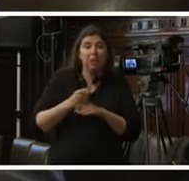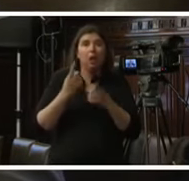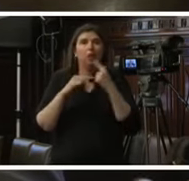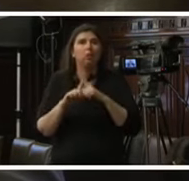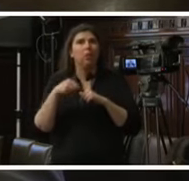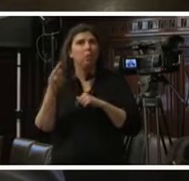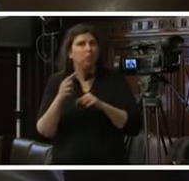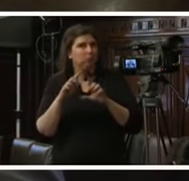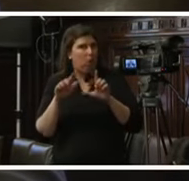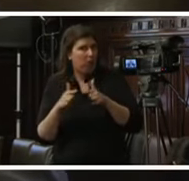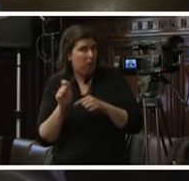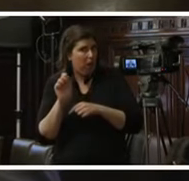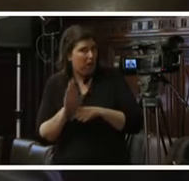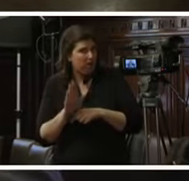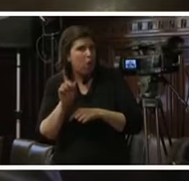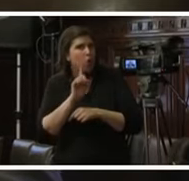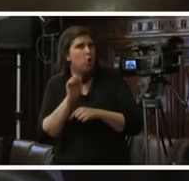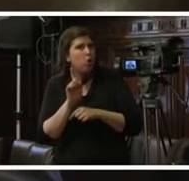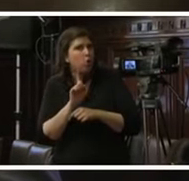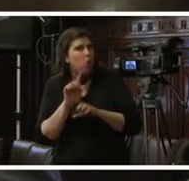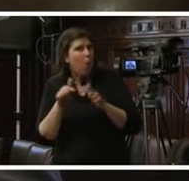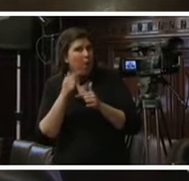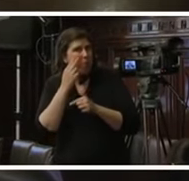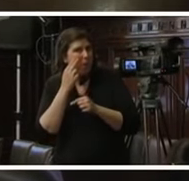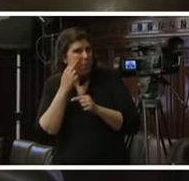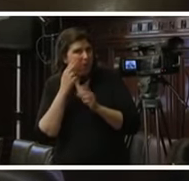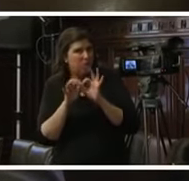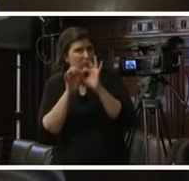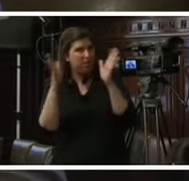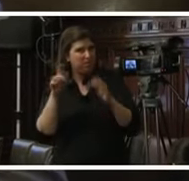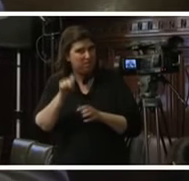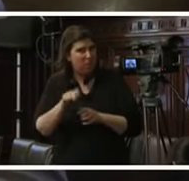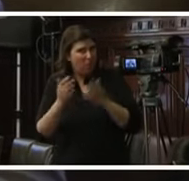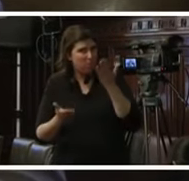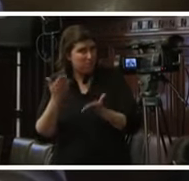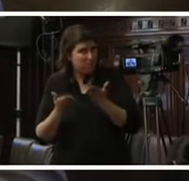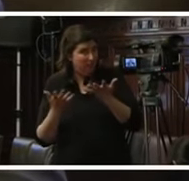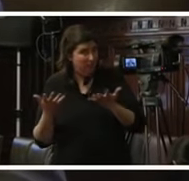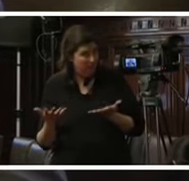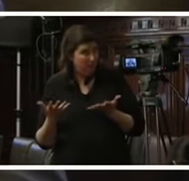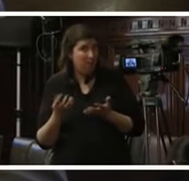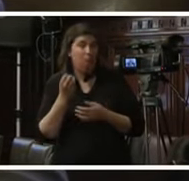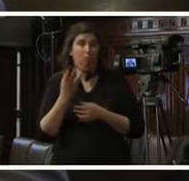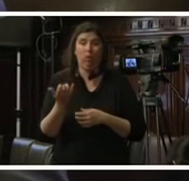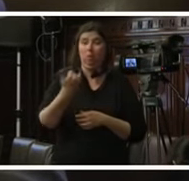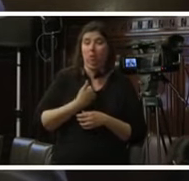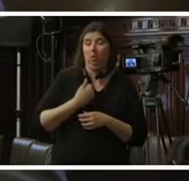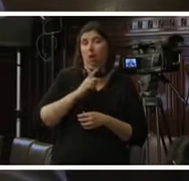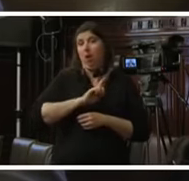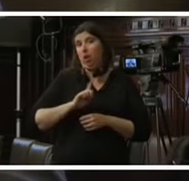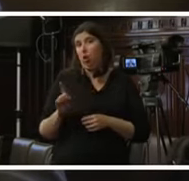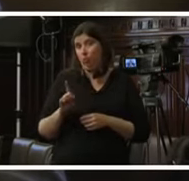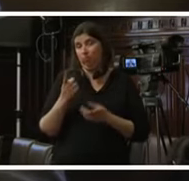afectaría la independencia judicial según los estándares establecidos ya por la comisión entonces ¿por qué estimarían que no? y también lo